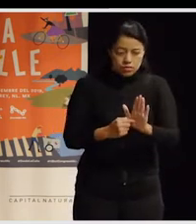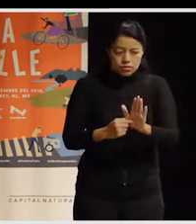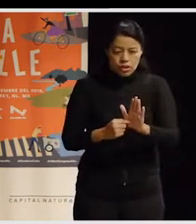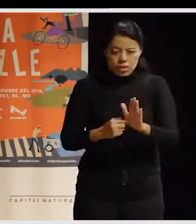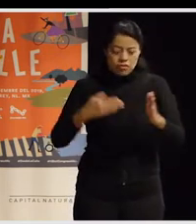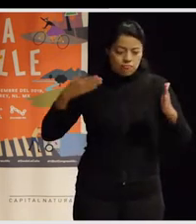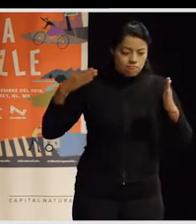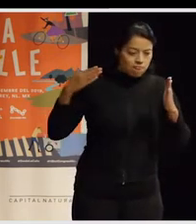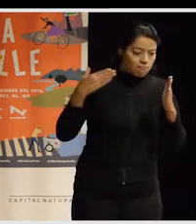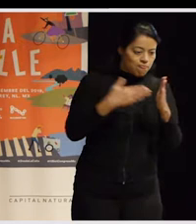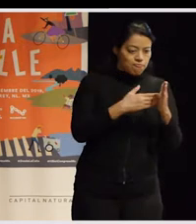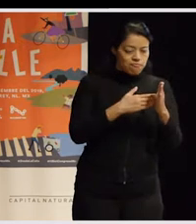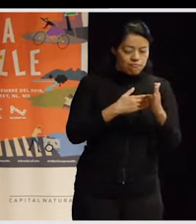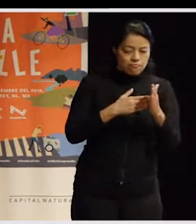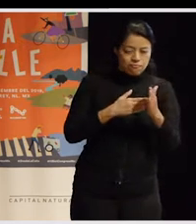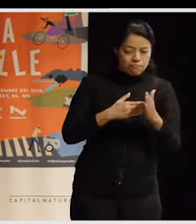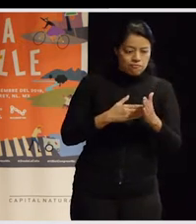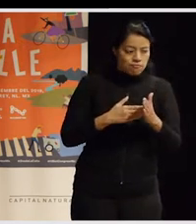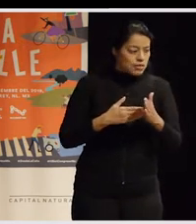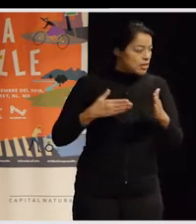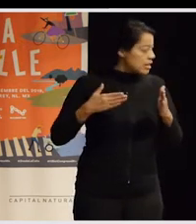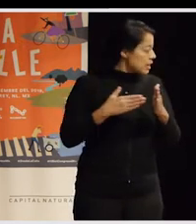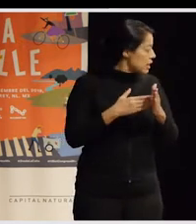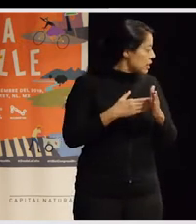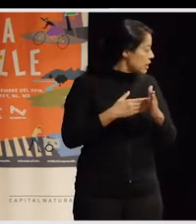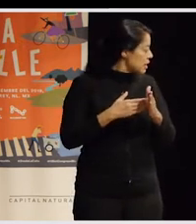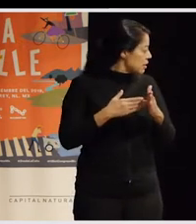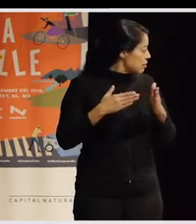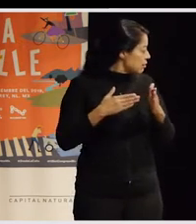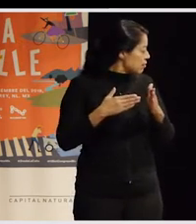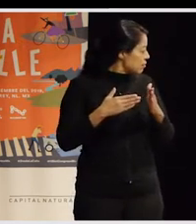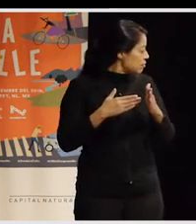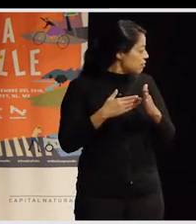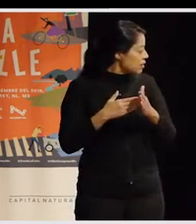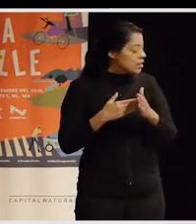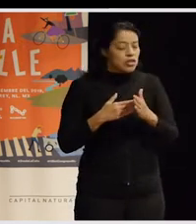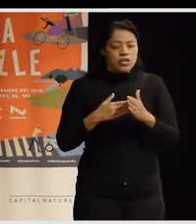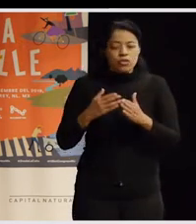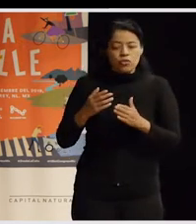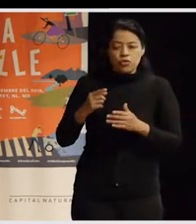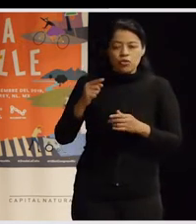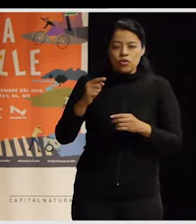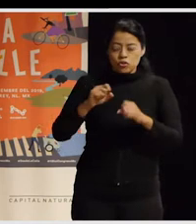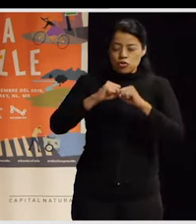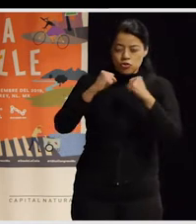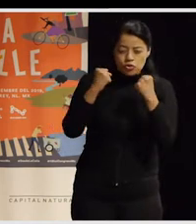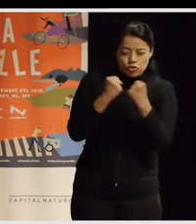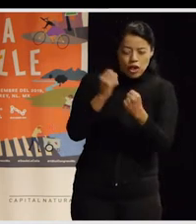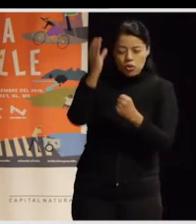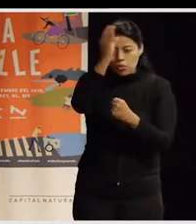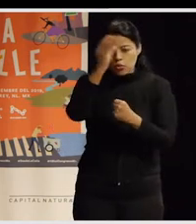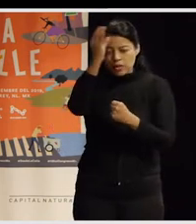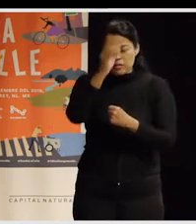impacto que tiene, digamos, el sistema sexogénero, o sea, que el hecho de que tú socialmente o culturalmente